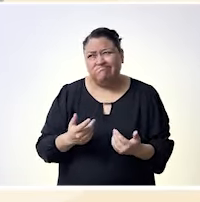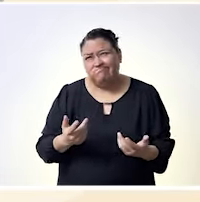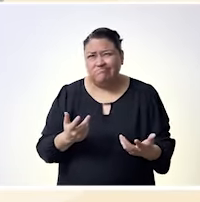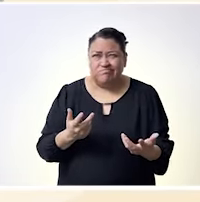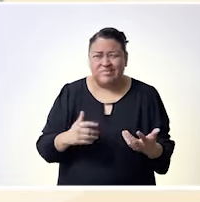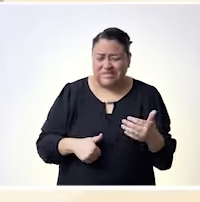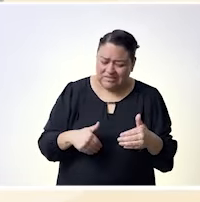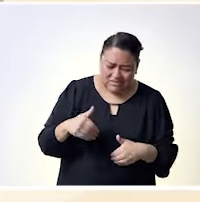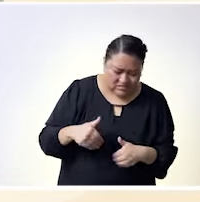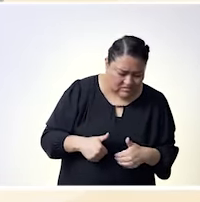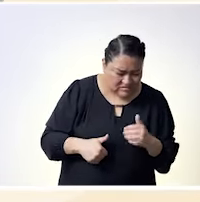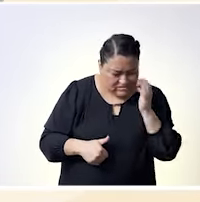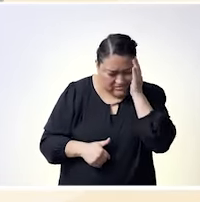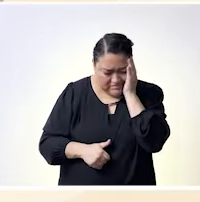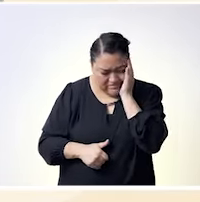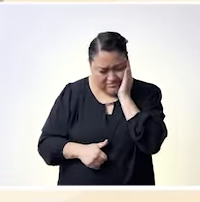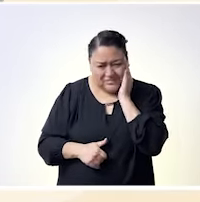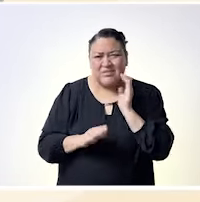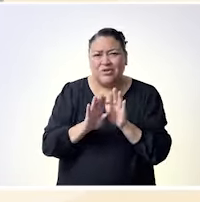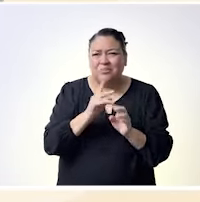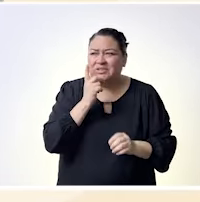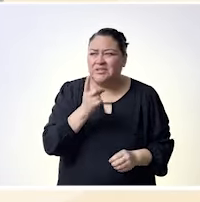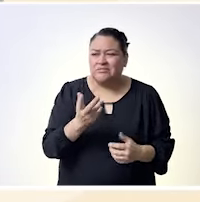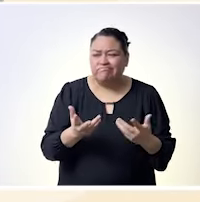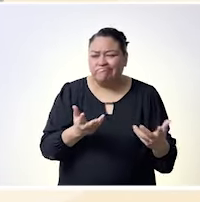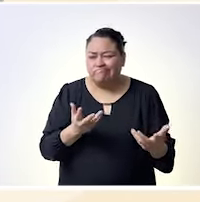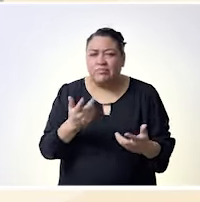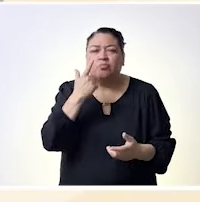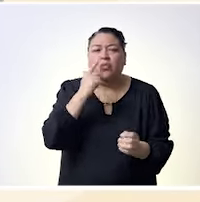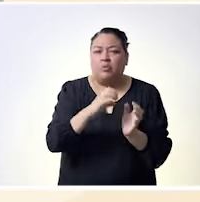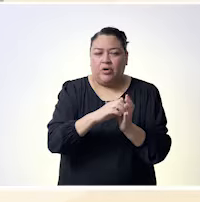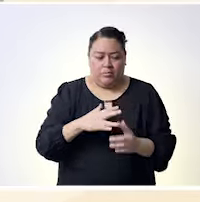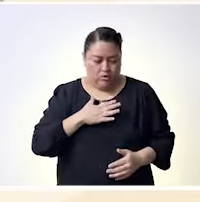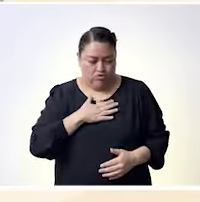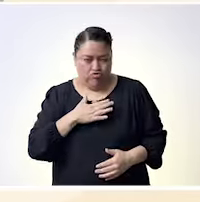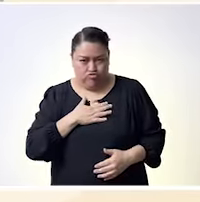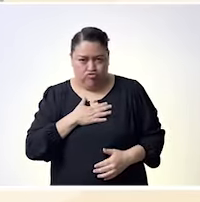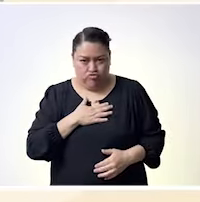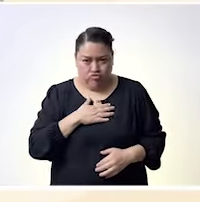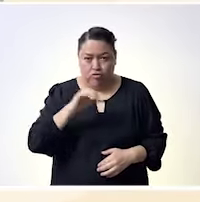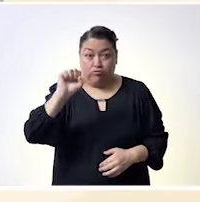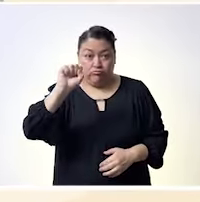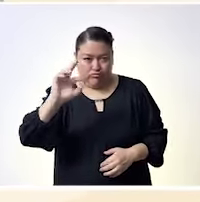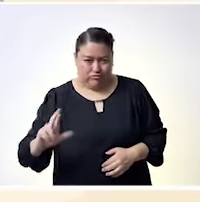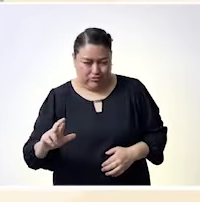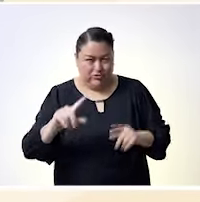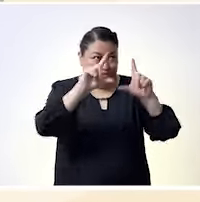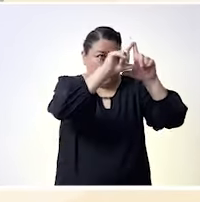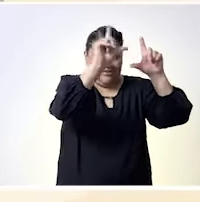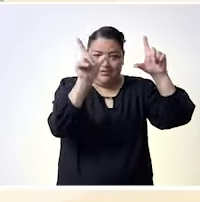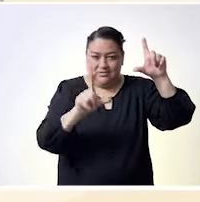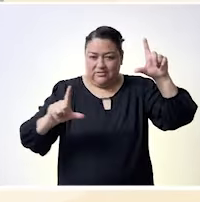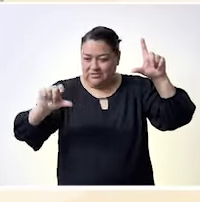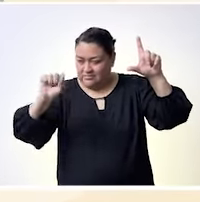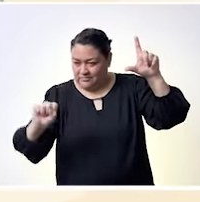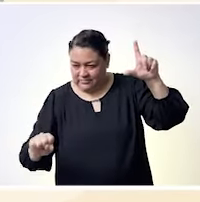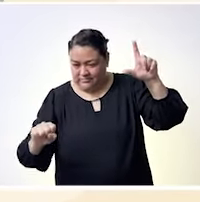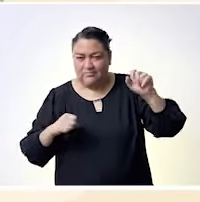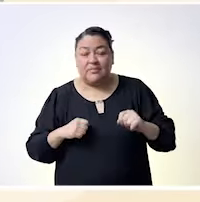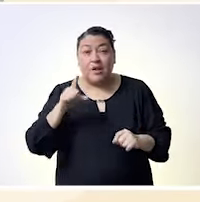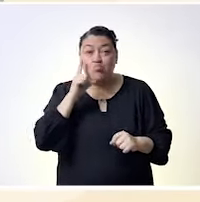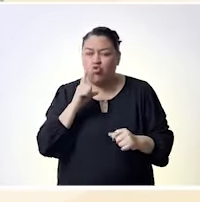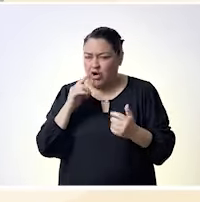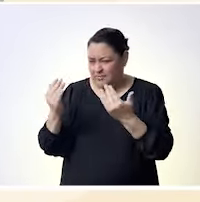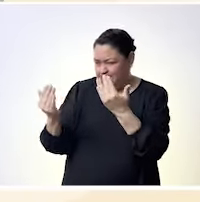estigmas estamos rompiendo y estamos de repente nos aparecemos en revistas aparecemos en listas aparecemos la gente se